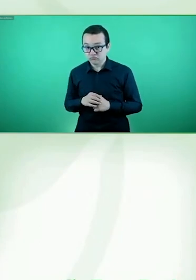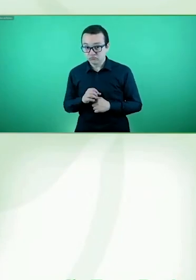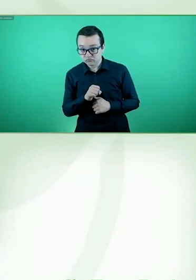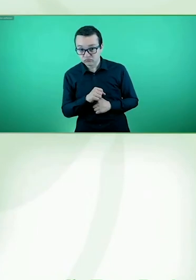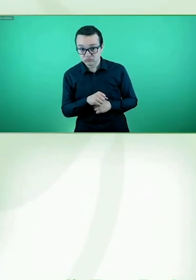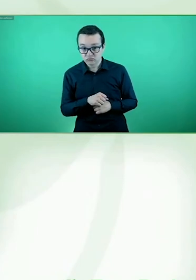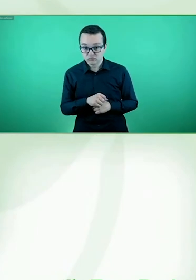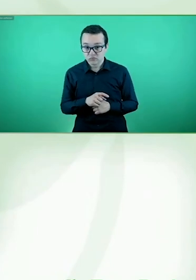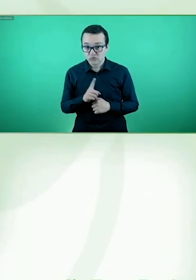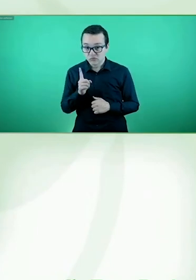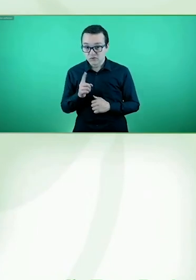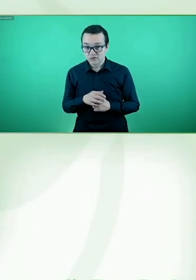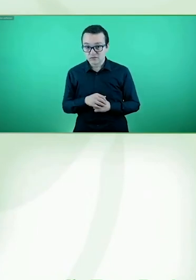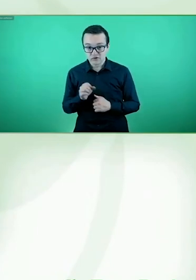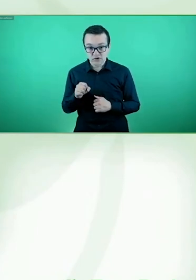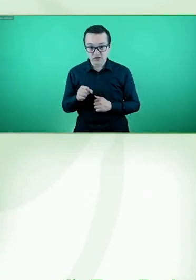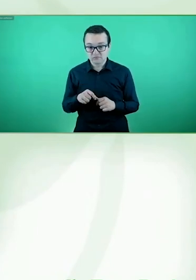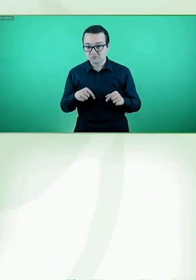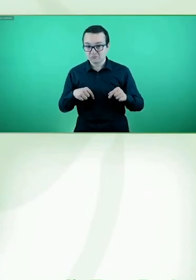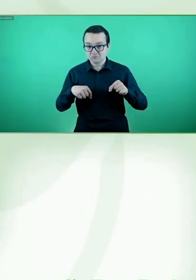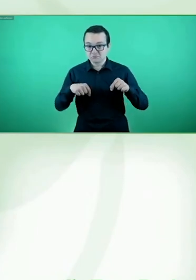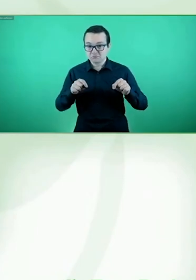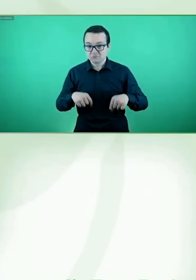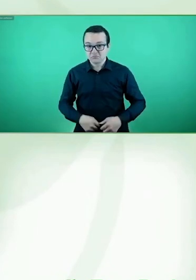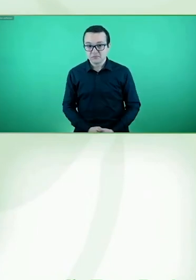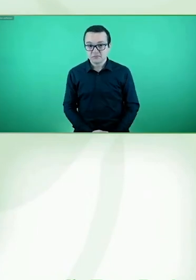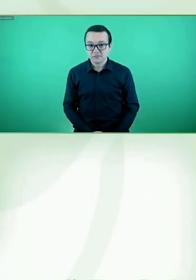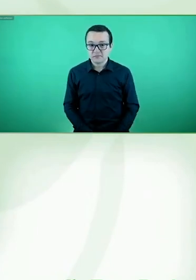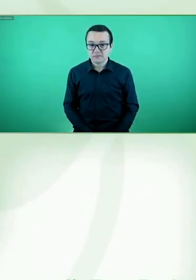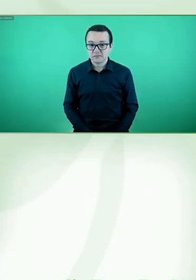Gracias. Gracias. Gracias.